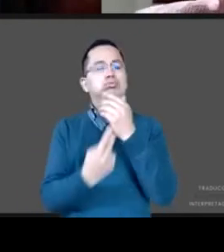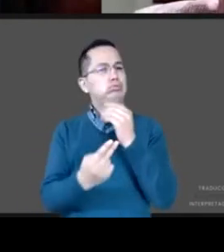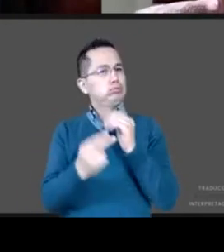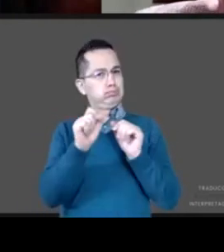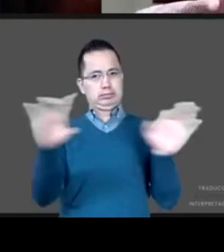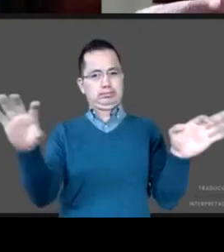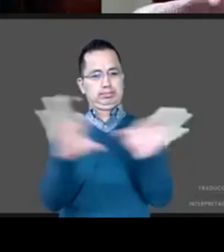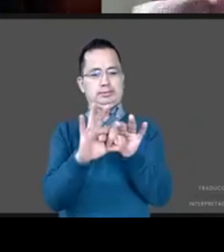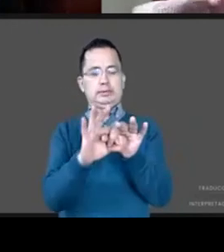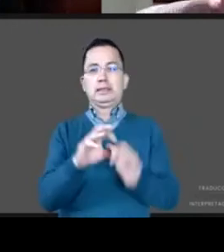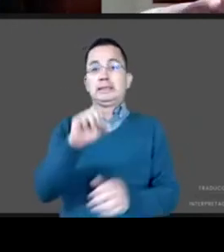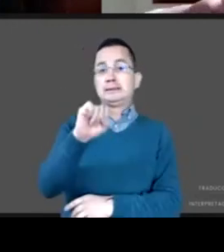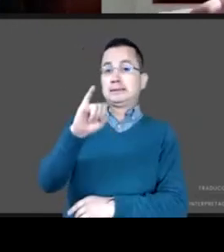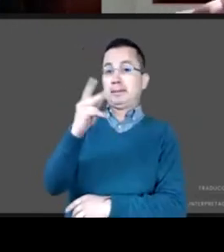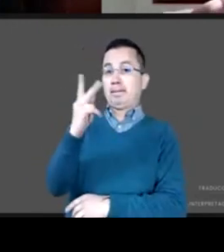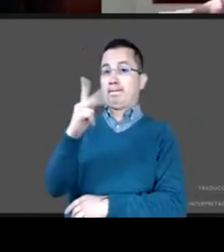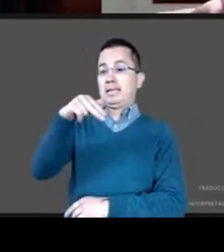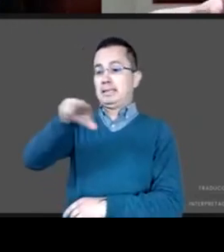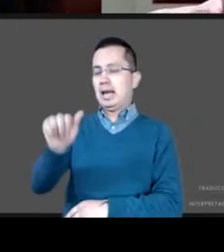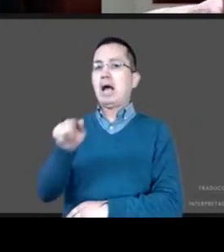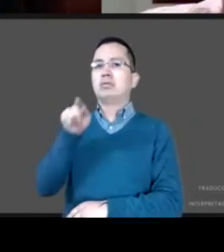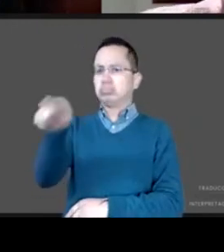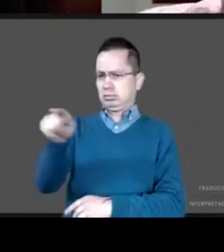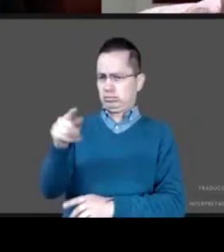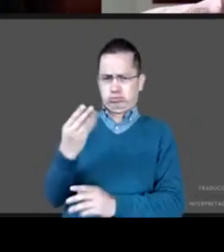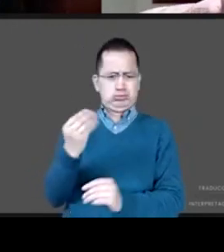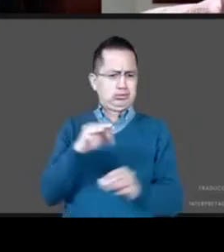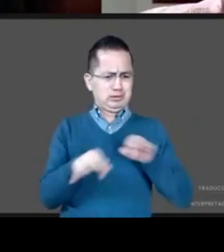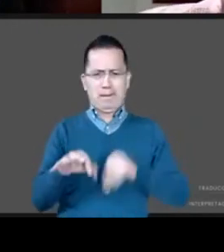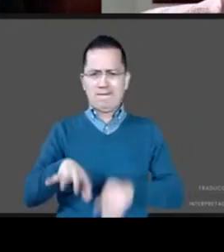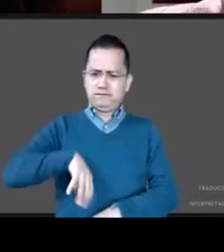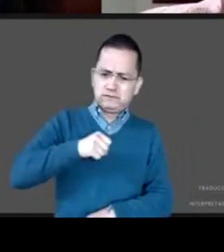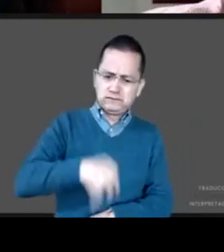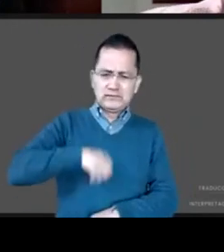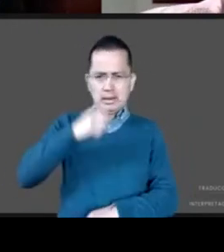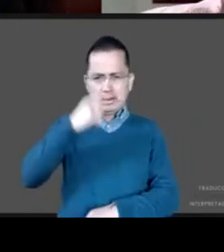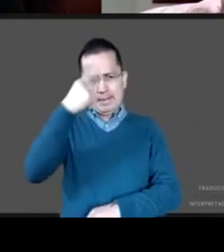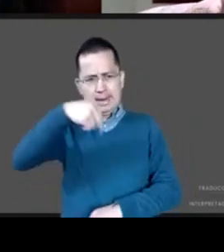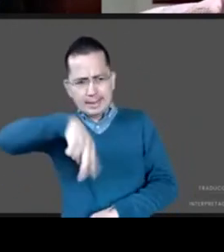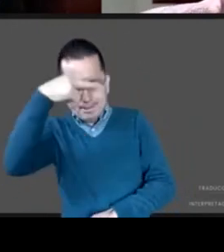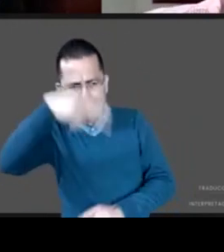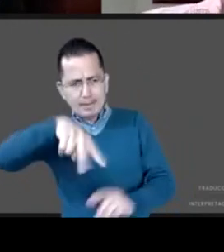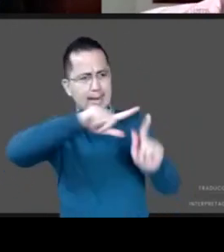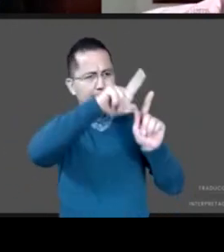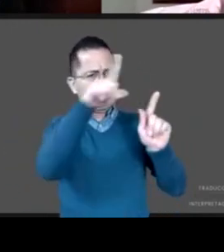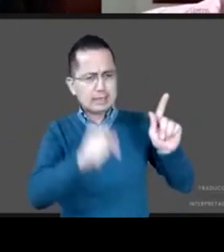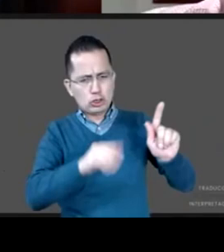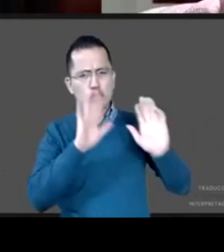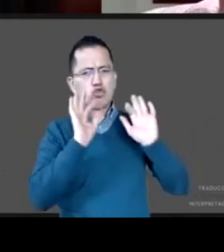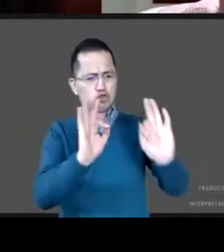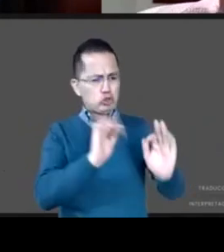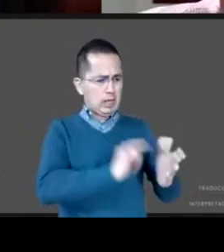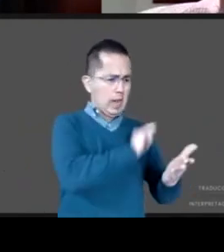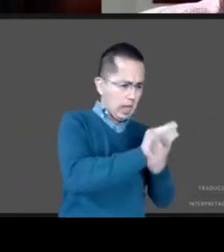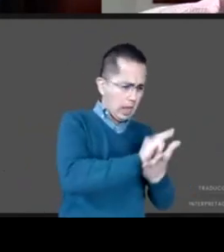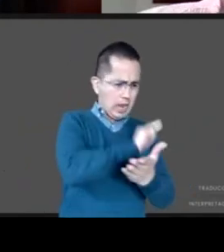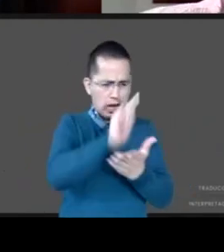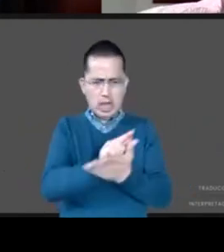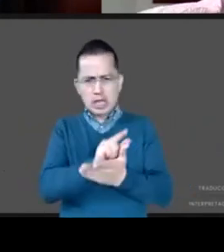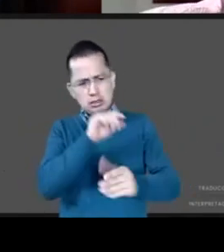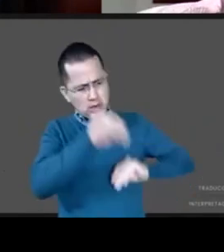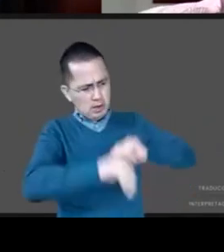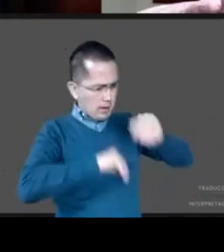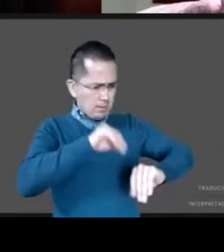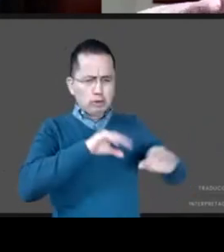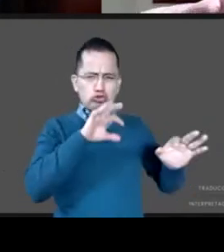esfuerzo, no solamente por impulsar que tengamos como país todos elementos normativos ya expuestos en diferentes leyes